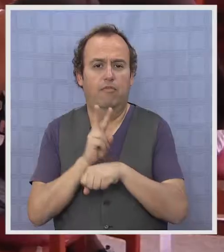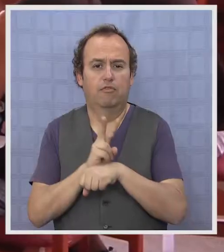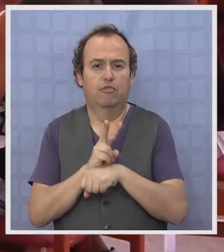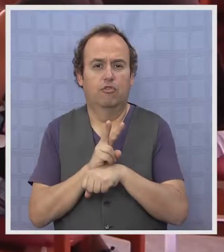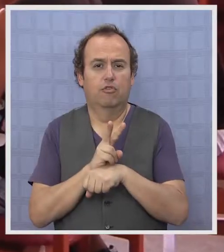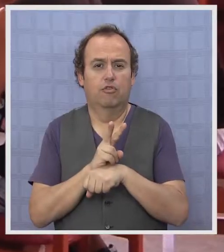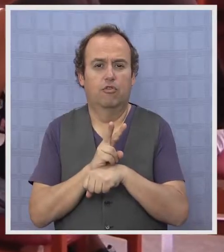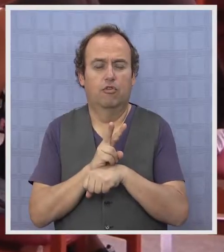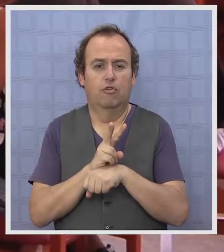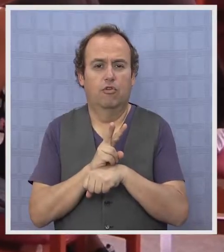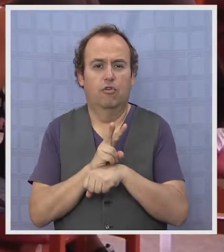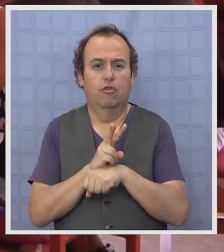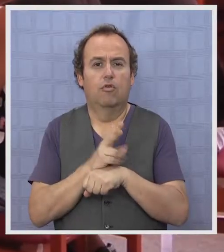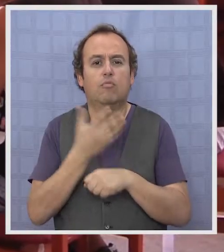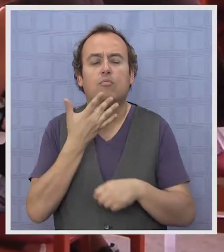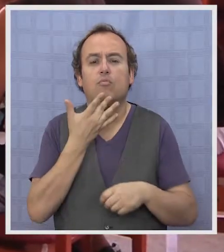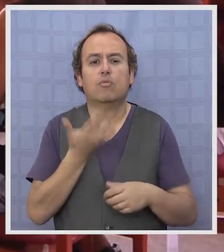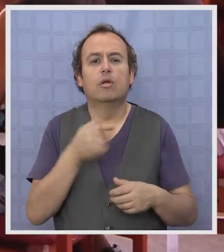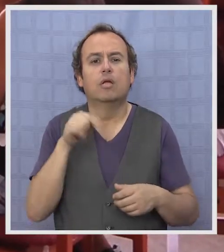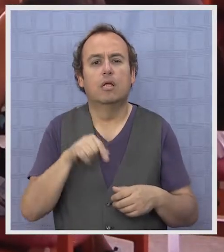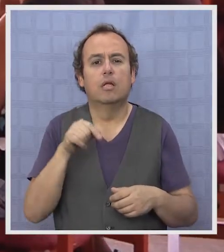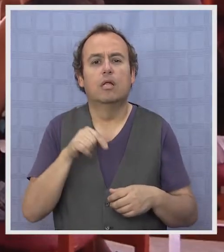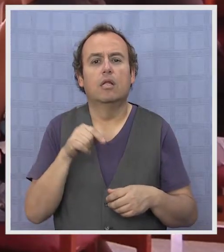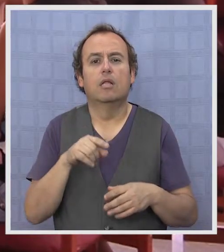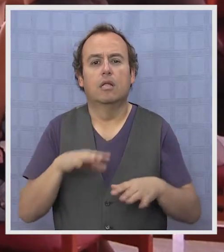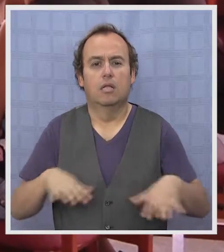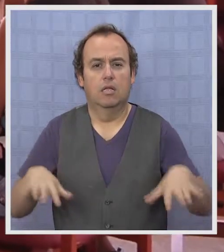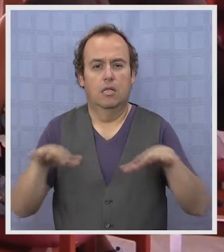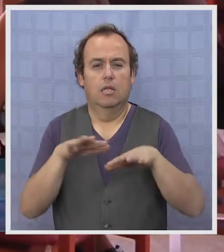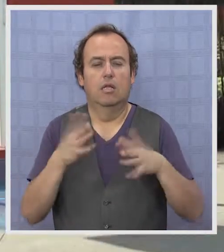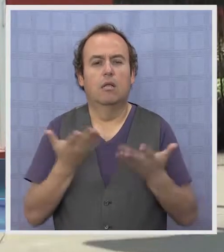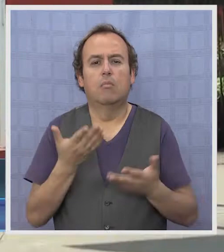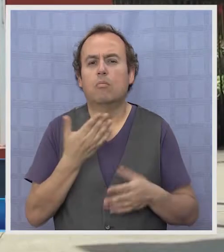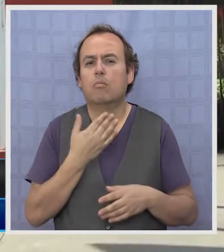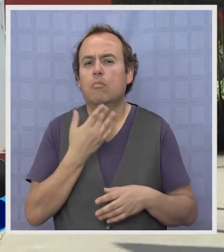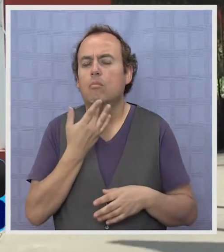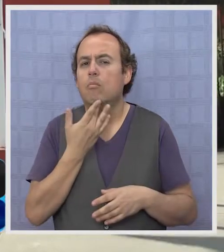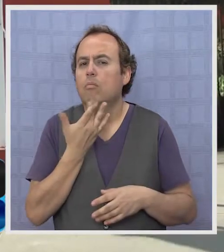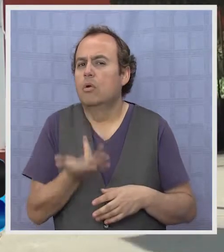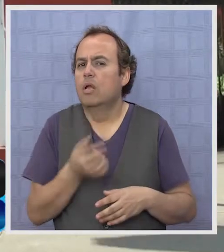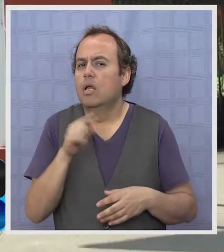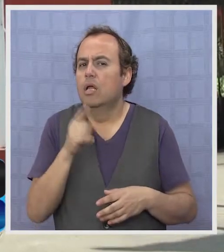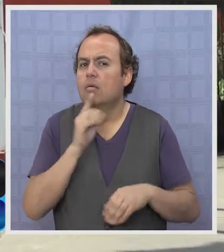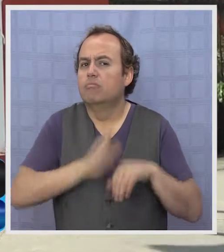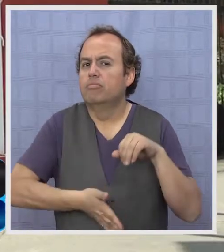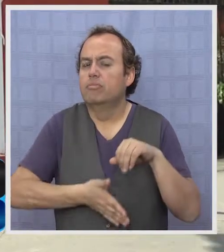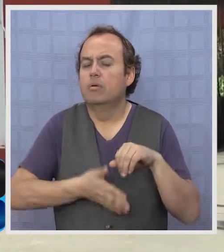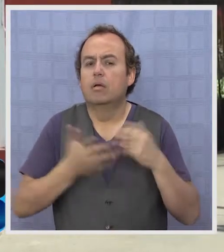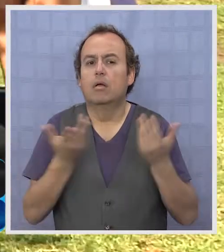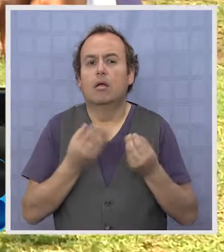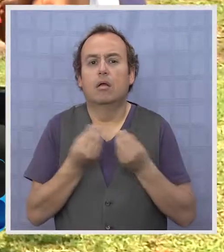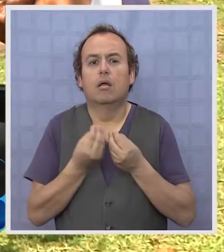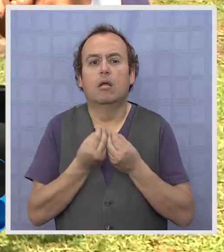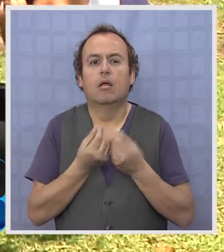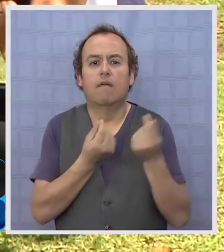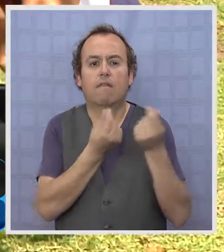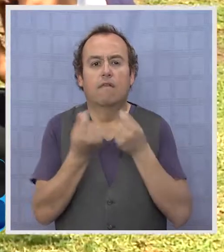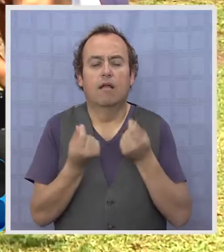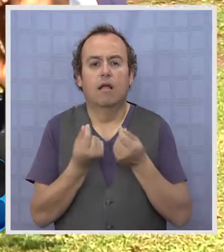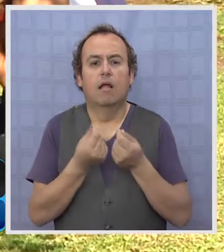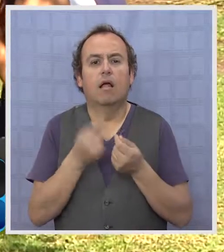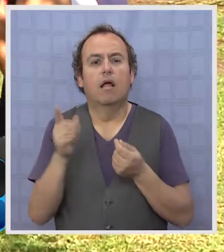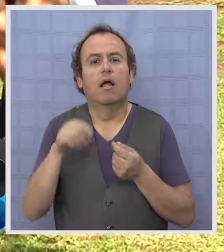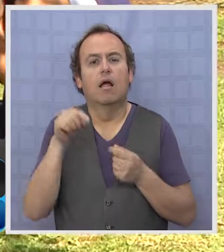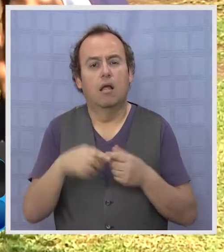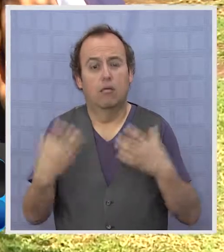de contrata, porque los de ahora son de planta. Las razones de estos despidos radicarían en una cadena del valor que la